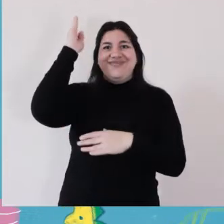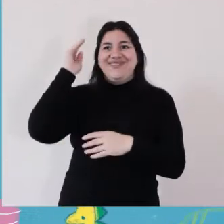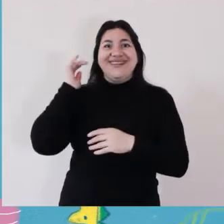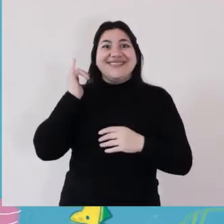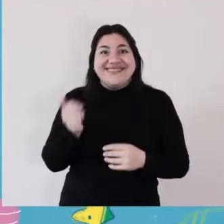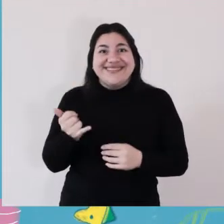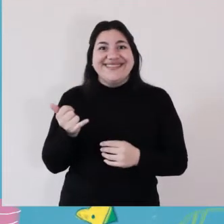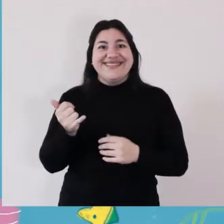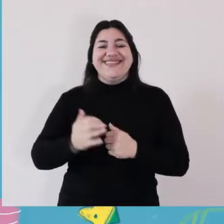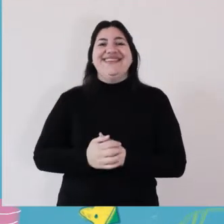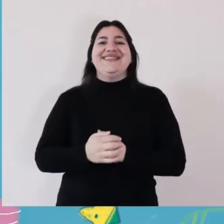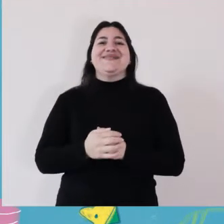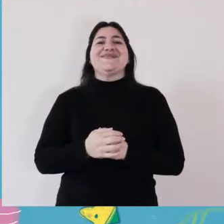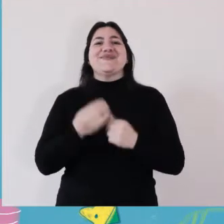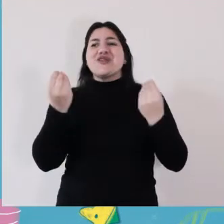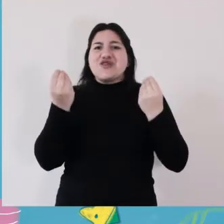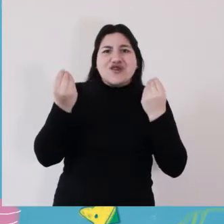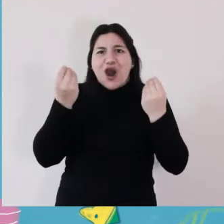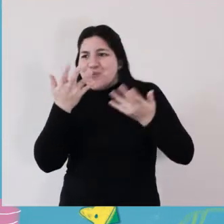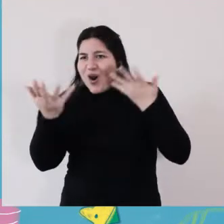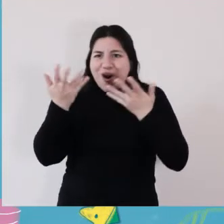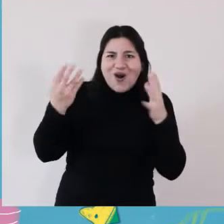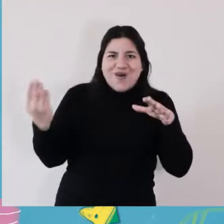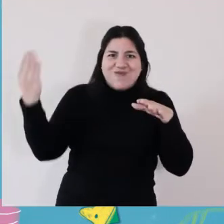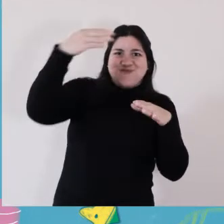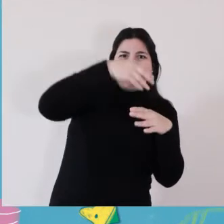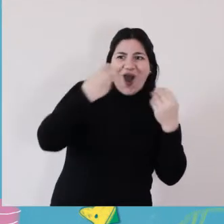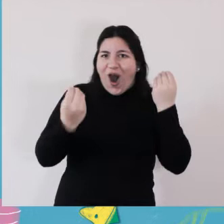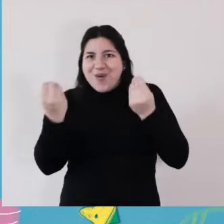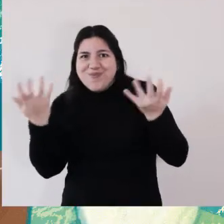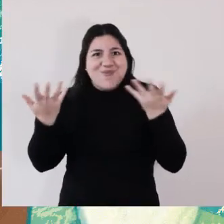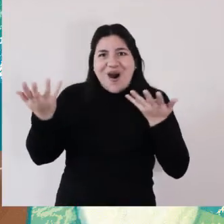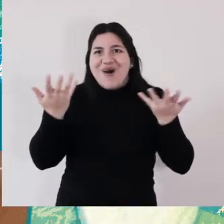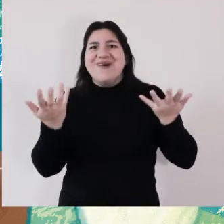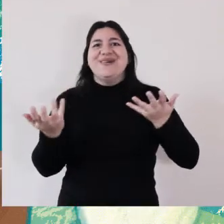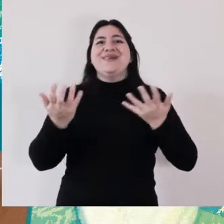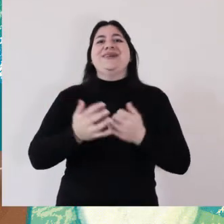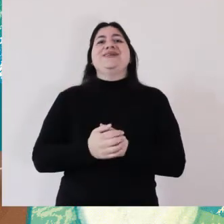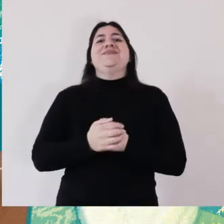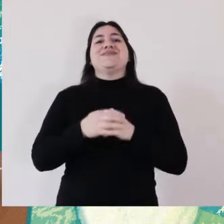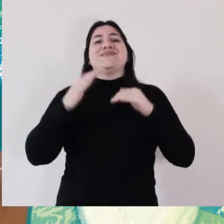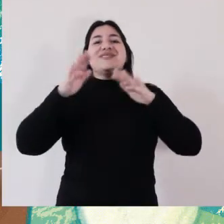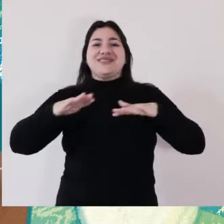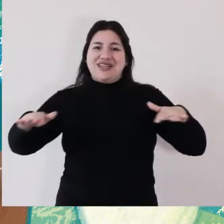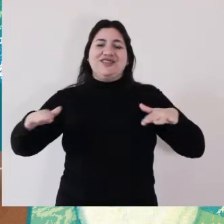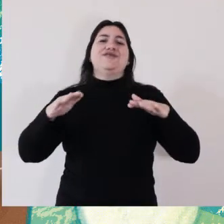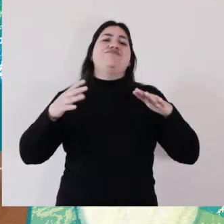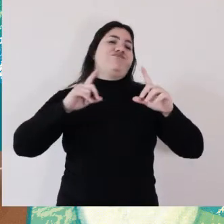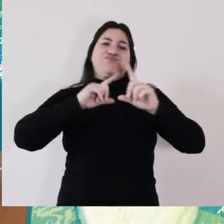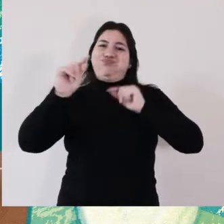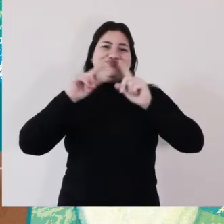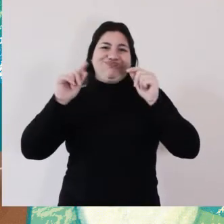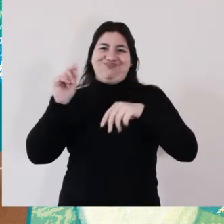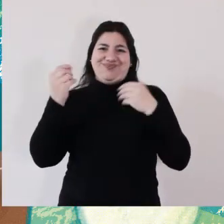nave espacial. Grita otra niña y concluye. Para pasar de un planeta a otro. Cuando cada niña y cada niño